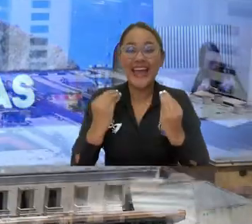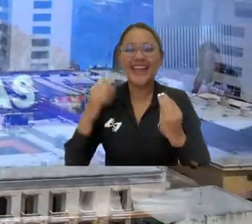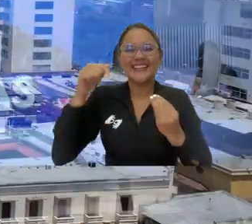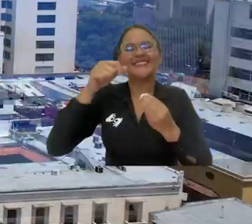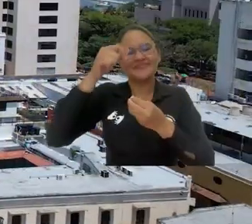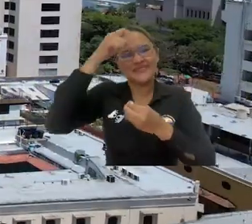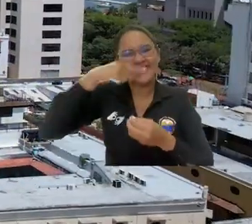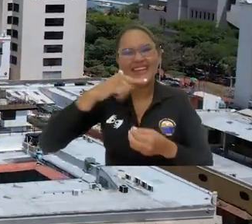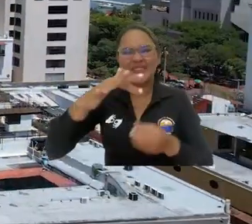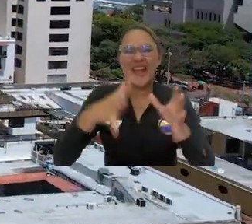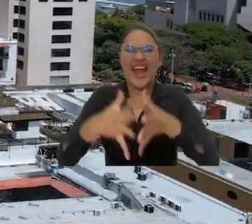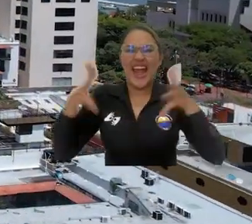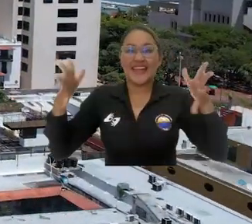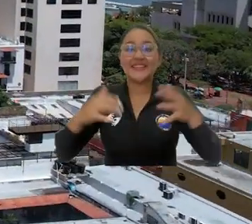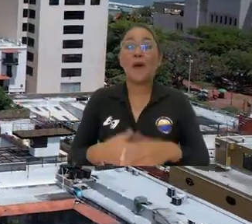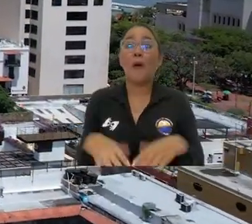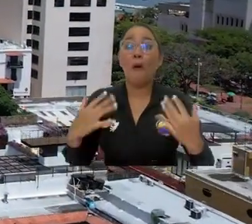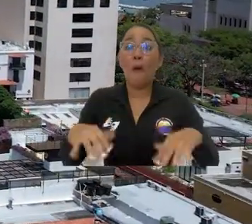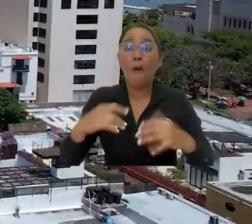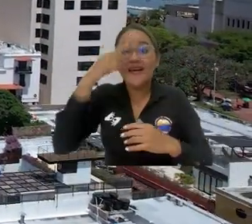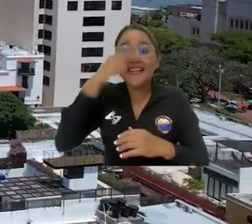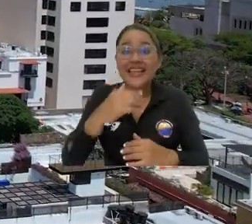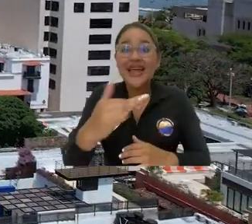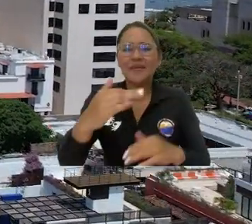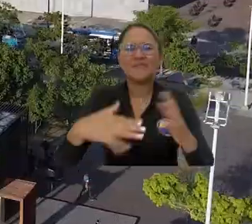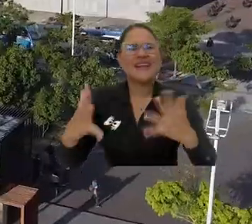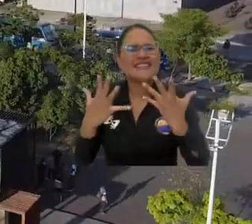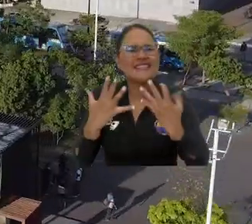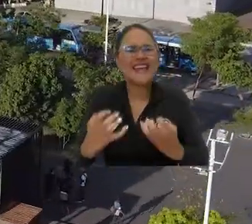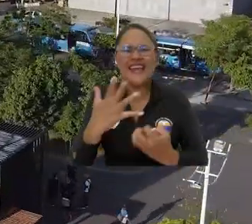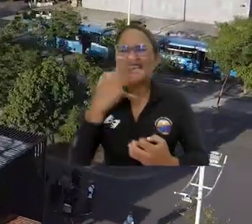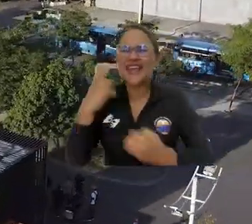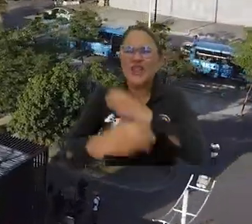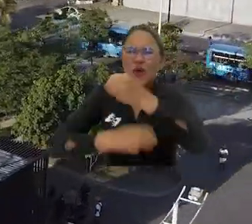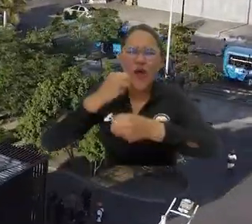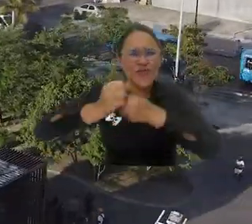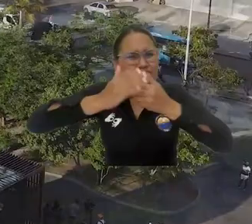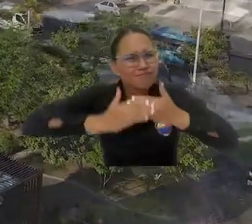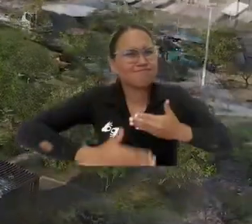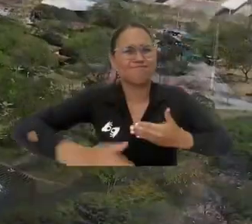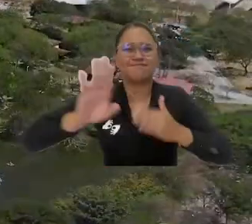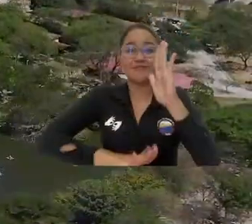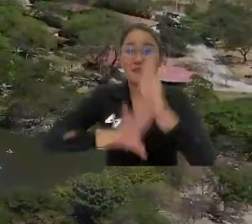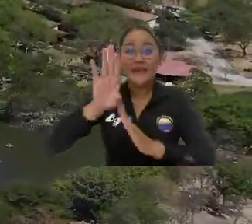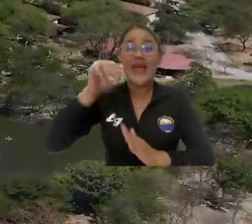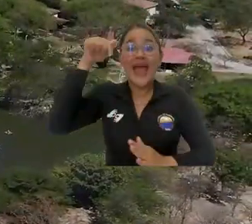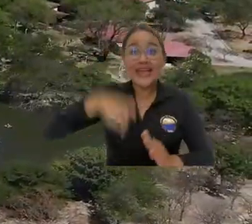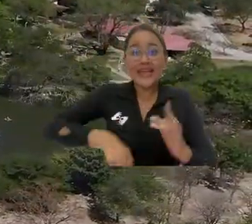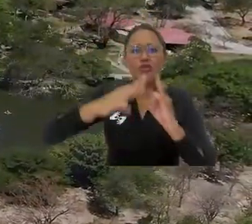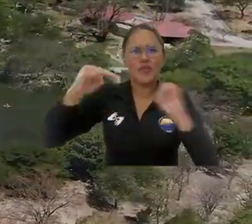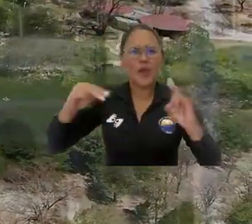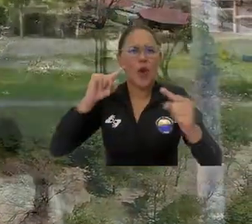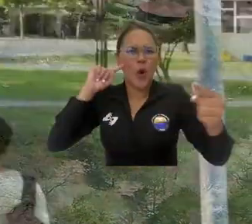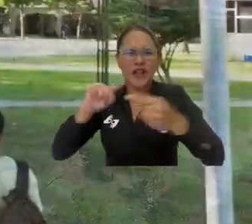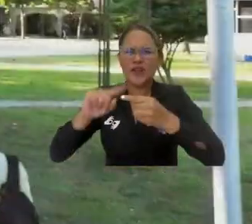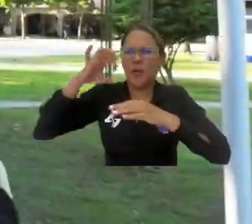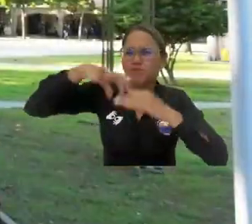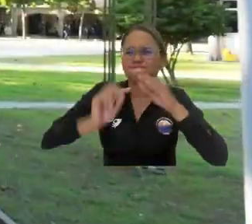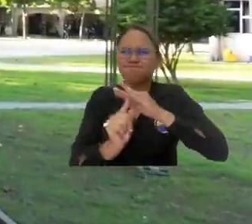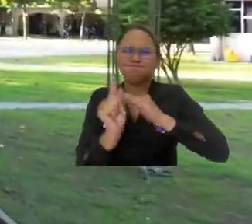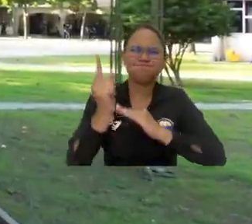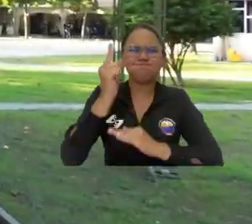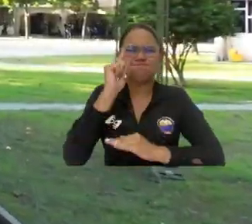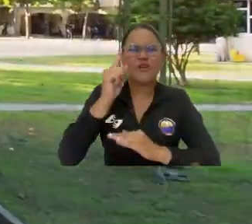con nosotros para hacer esta ciudad más grande. Santa Marta tiene la mira en sus 500 años y la Universidad del Magdalena crea rutas para